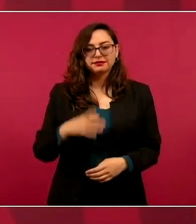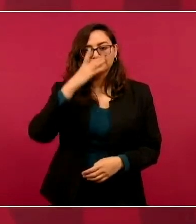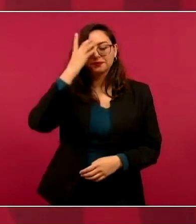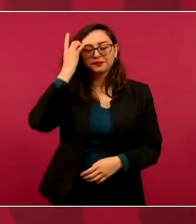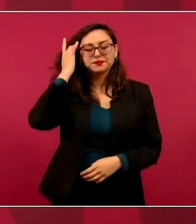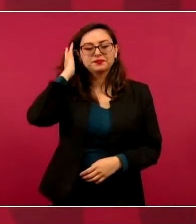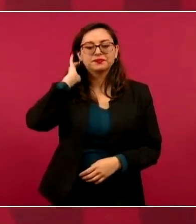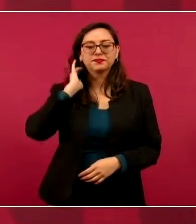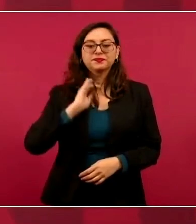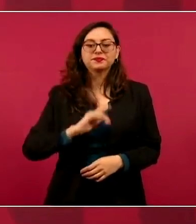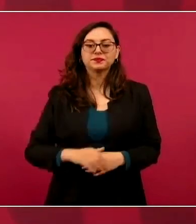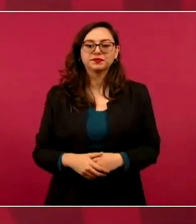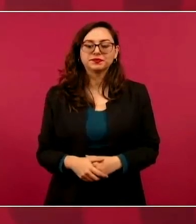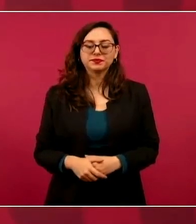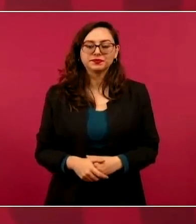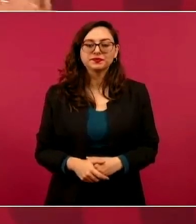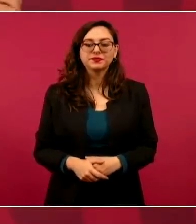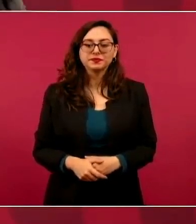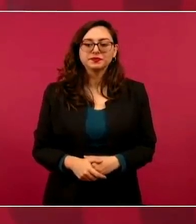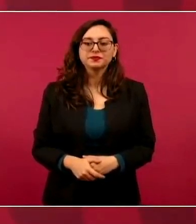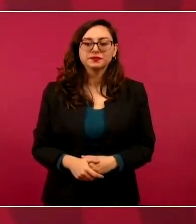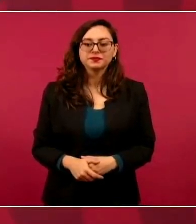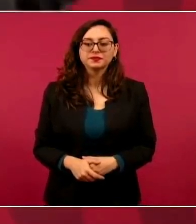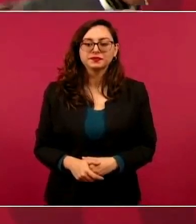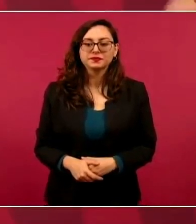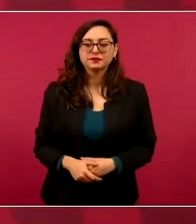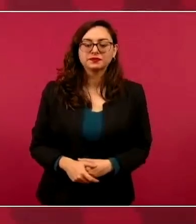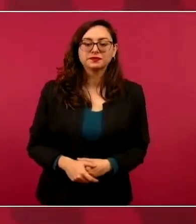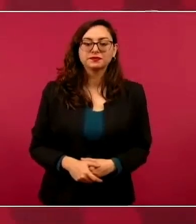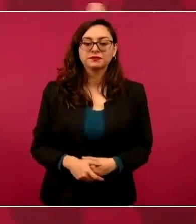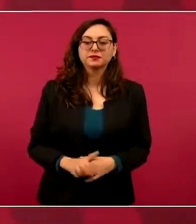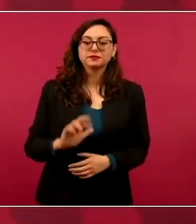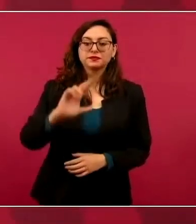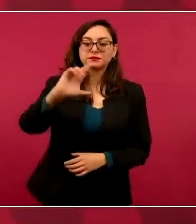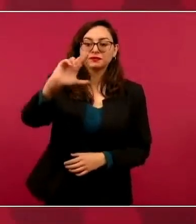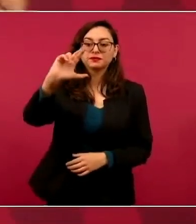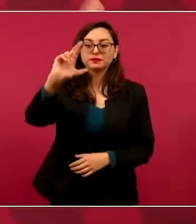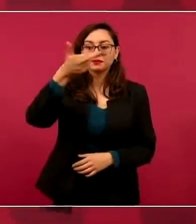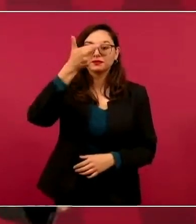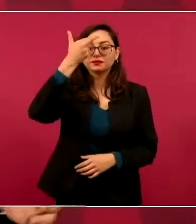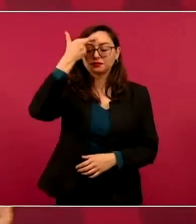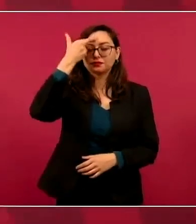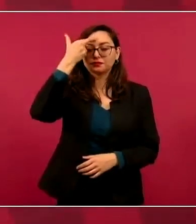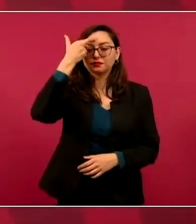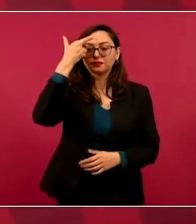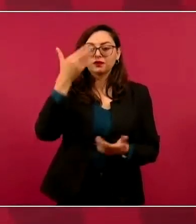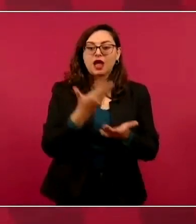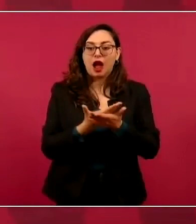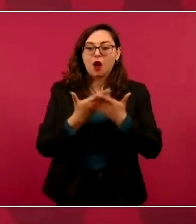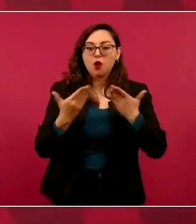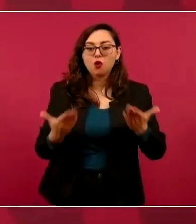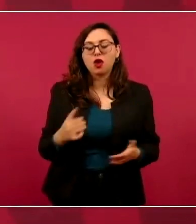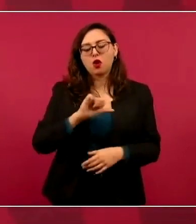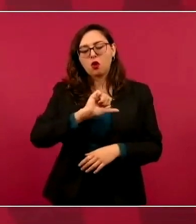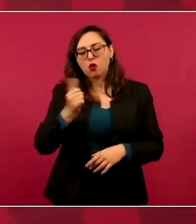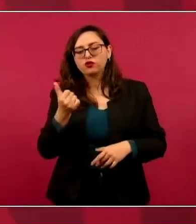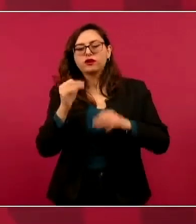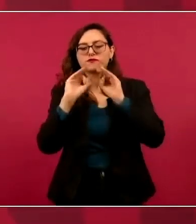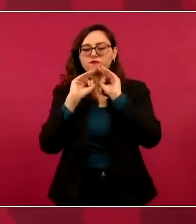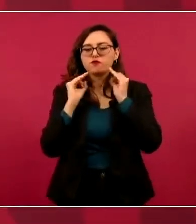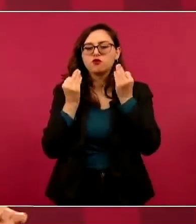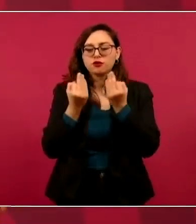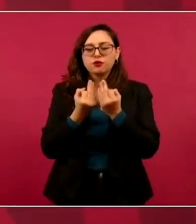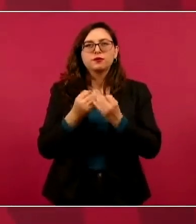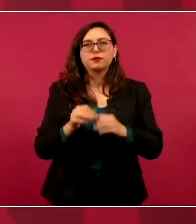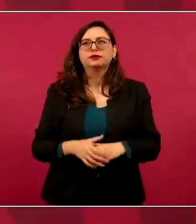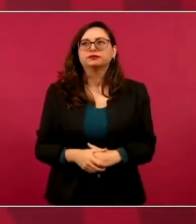Yo recuerdo, ahora son otras cosas, y qué bueno, ¿no? Pero